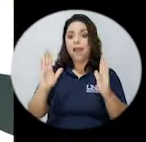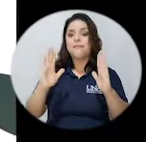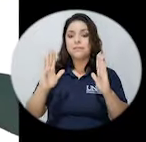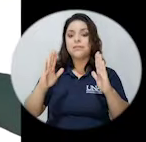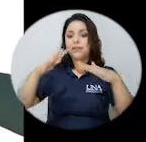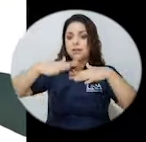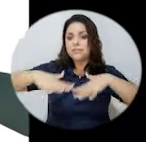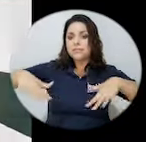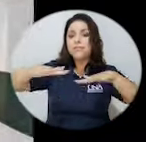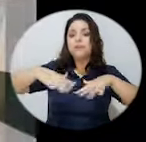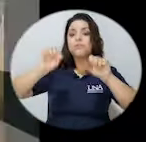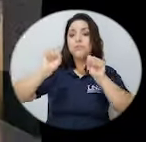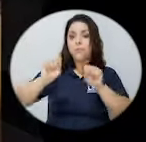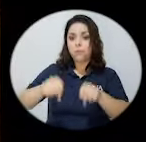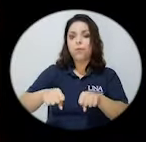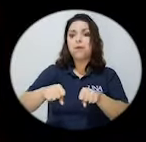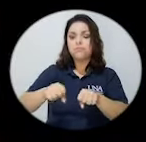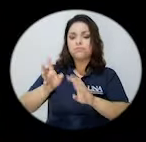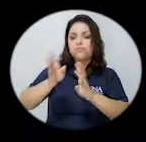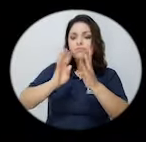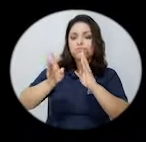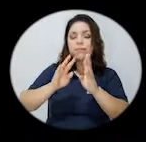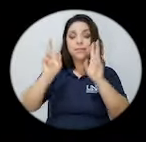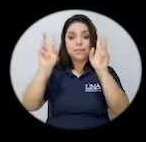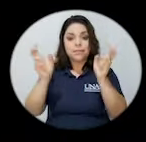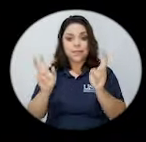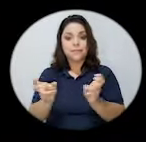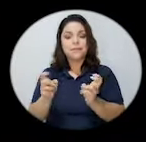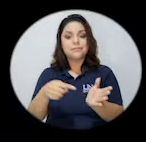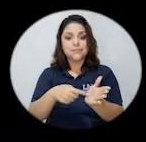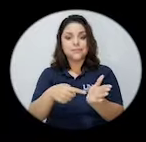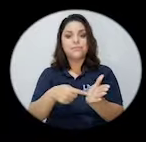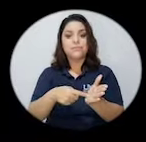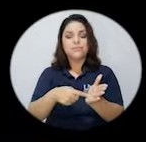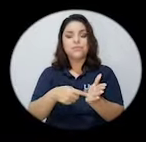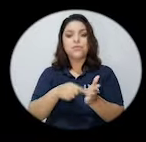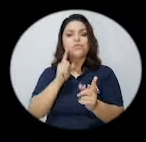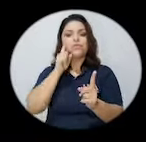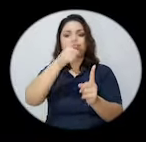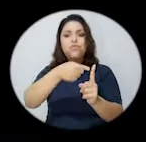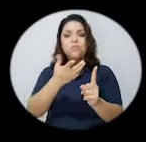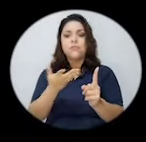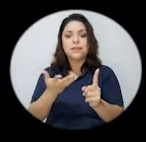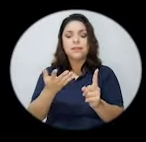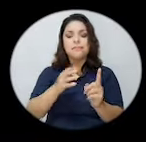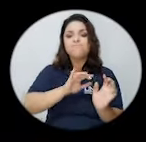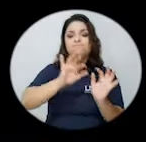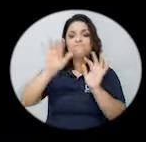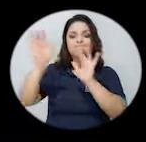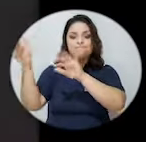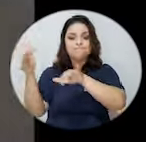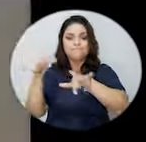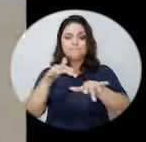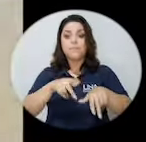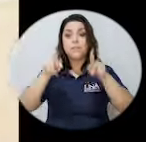como el espacio a poder tocar este tipo de temáticas, ¿verdad? que tiene que ver con lo que es la migración